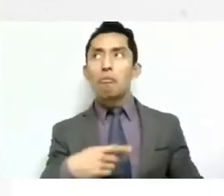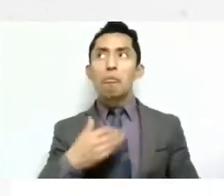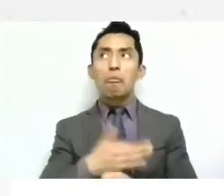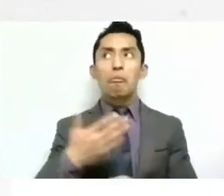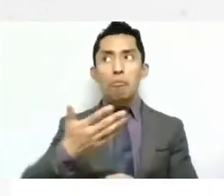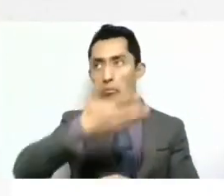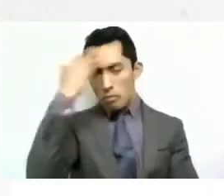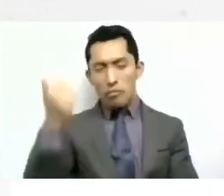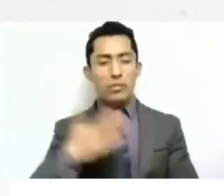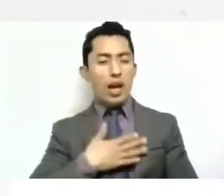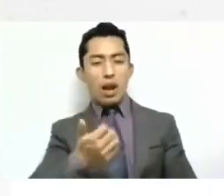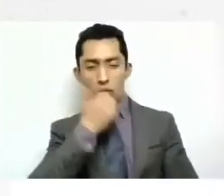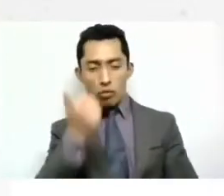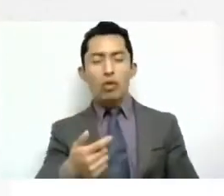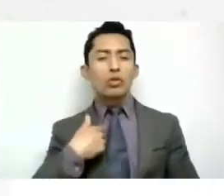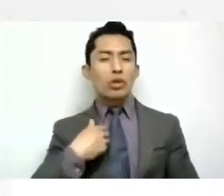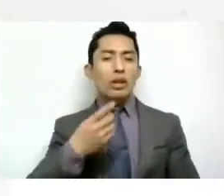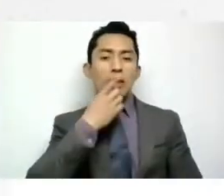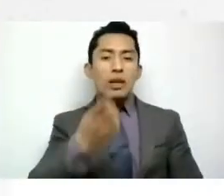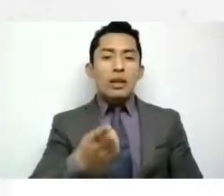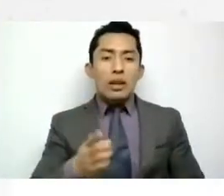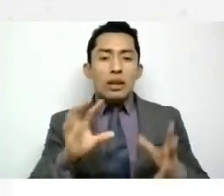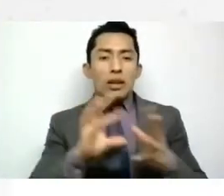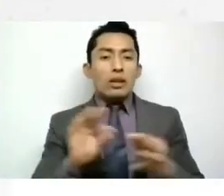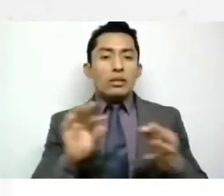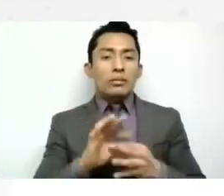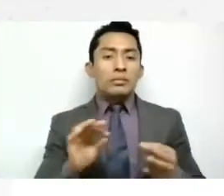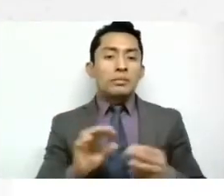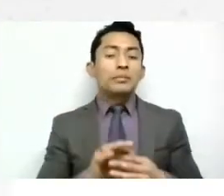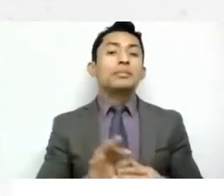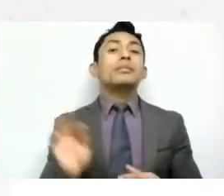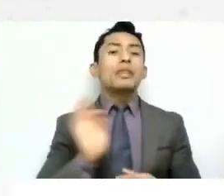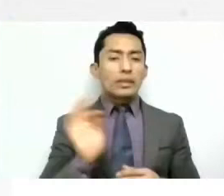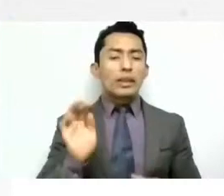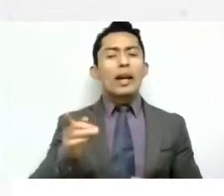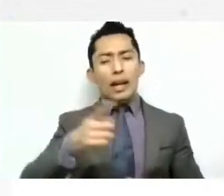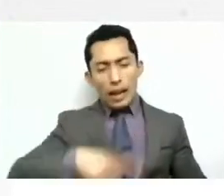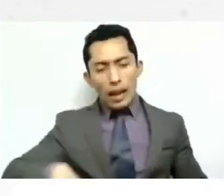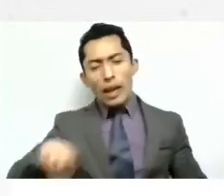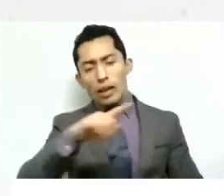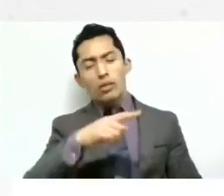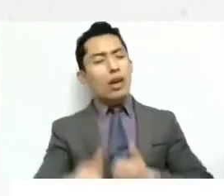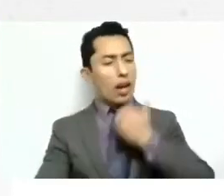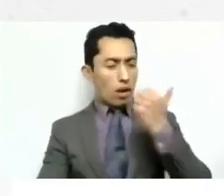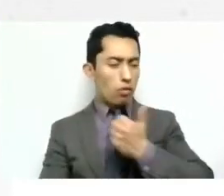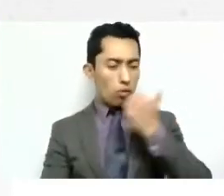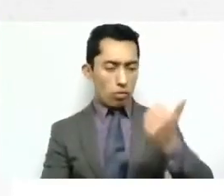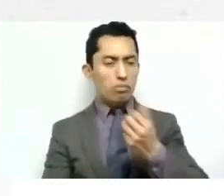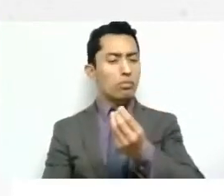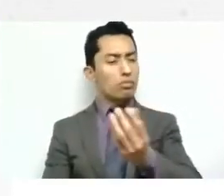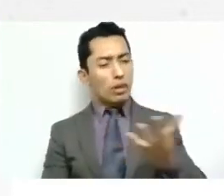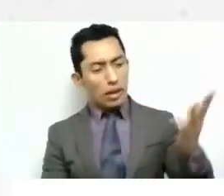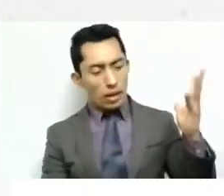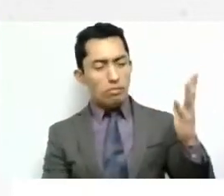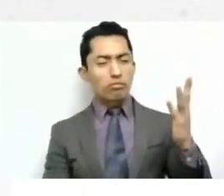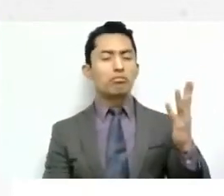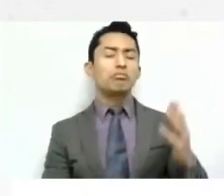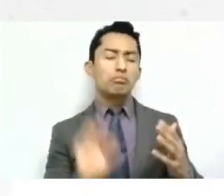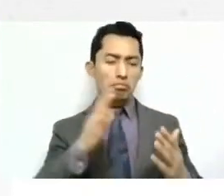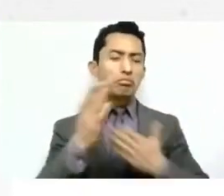en algún momento ellos van a estudiar, van a estudiar derecho